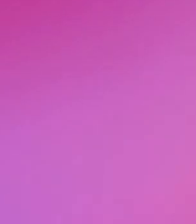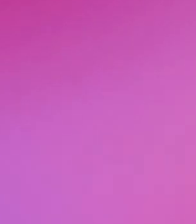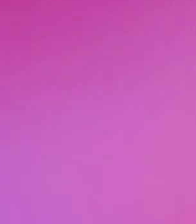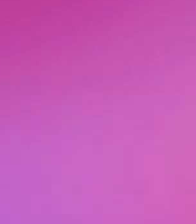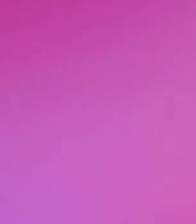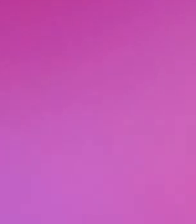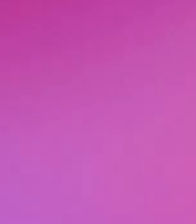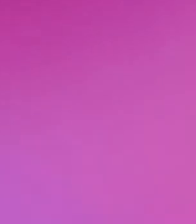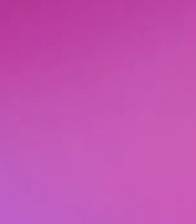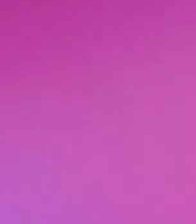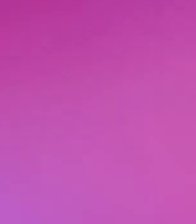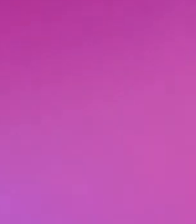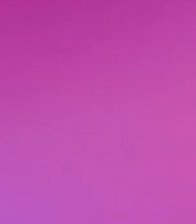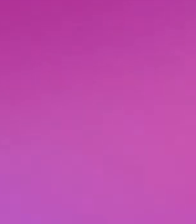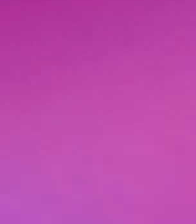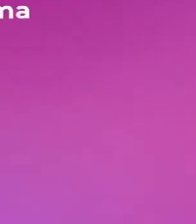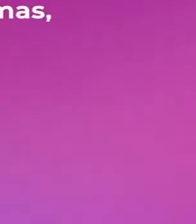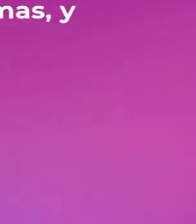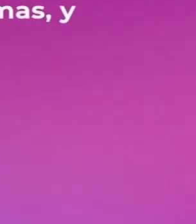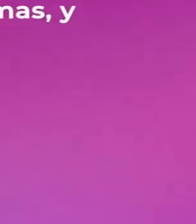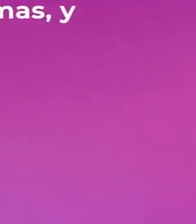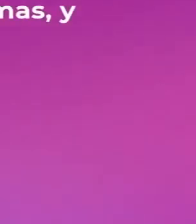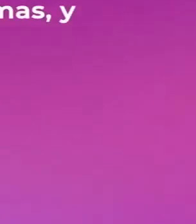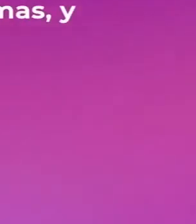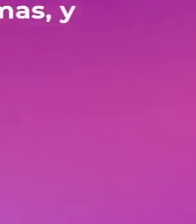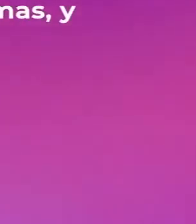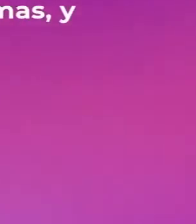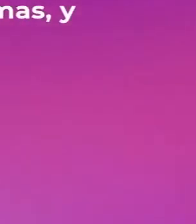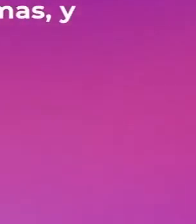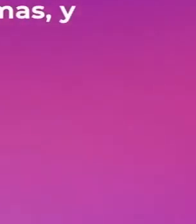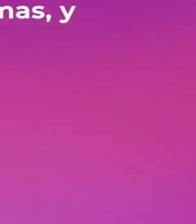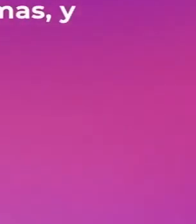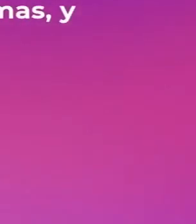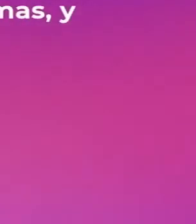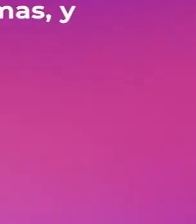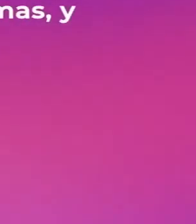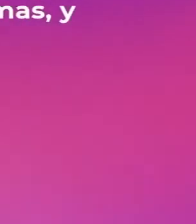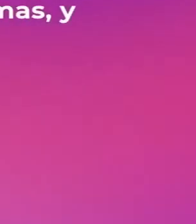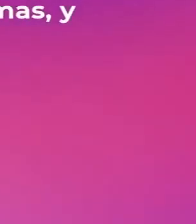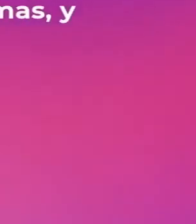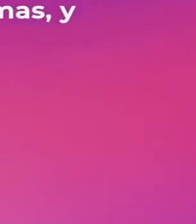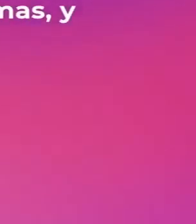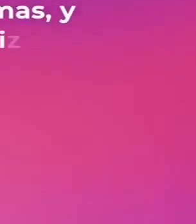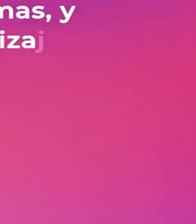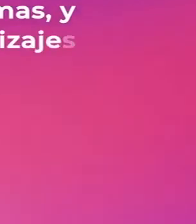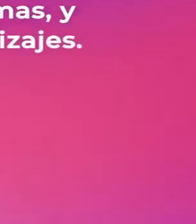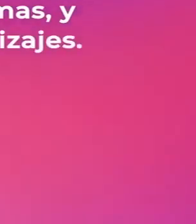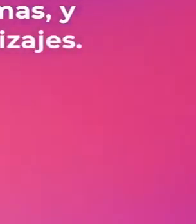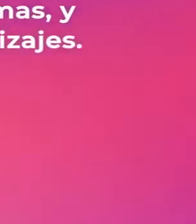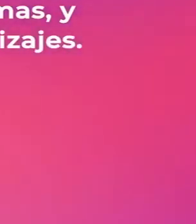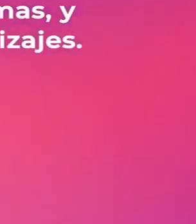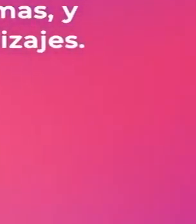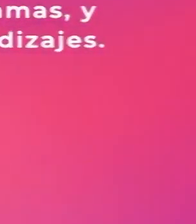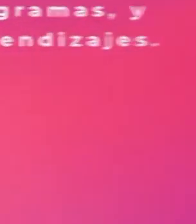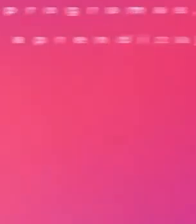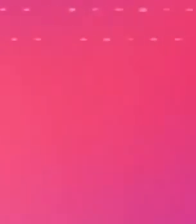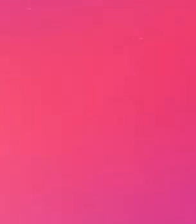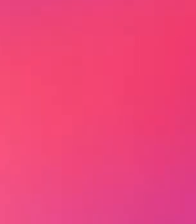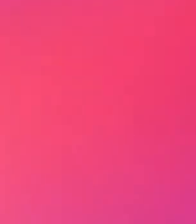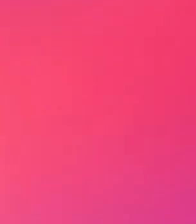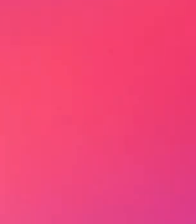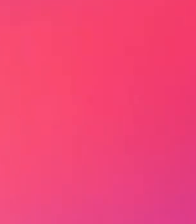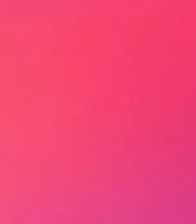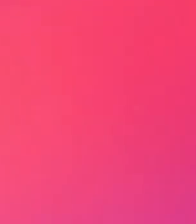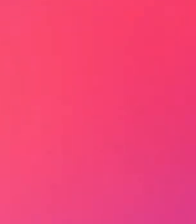.mx, en donde podrás ver nuevamente los videos de los programas y además encontrarás actividades para fortalecer tus